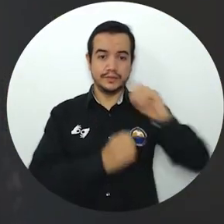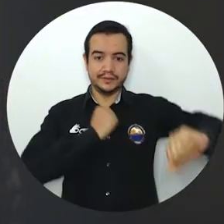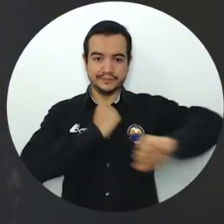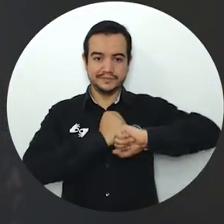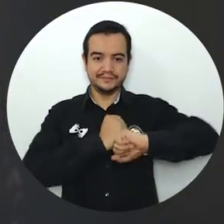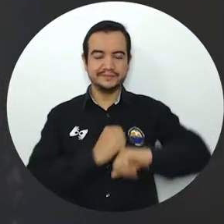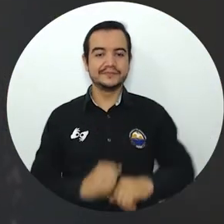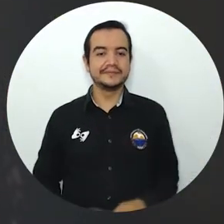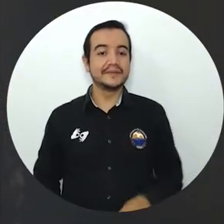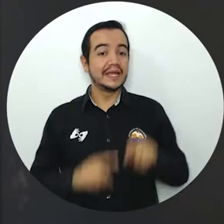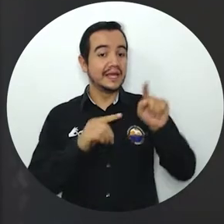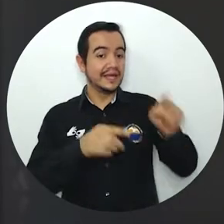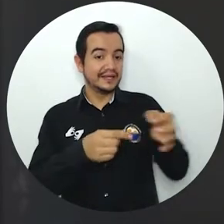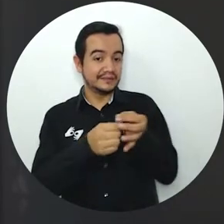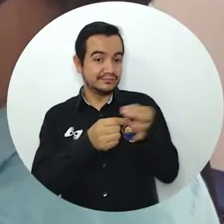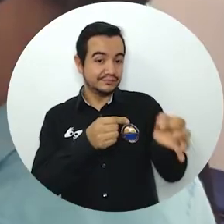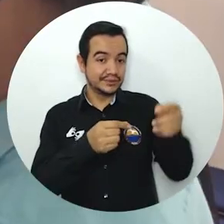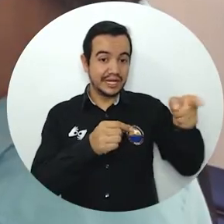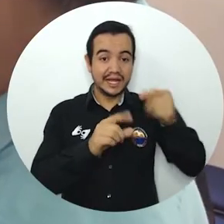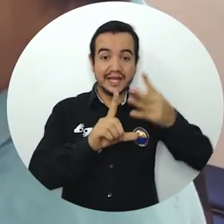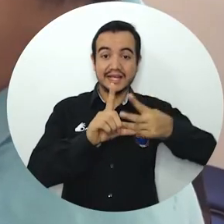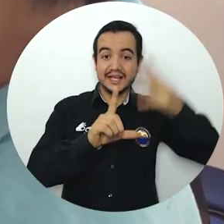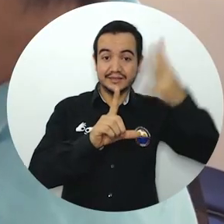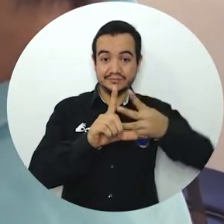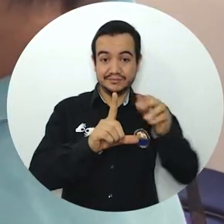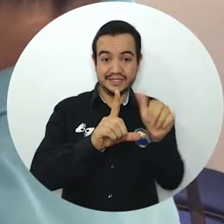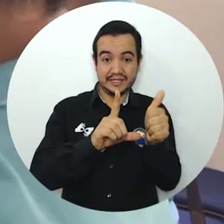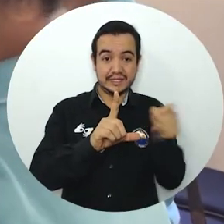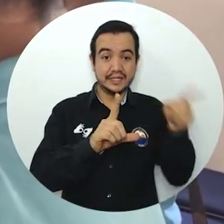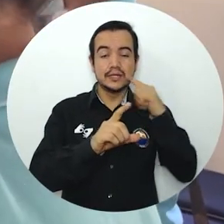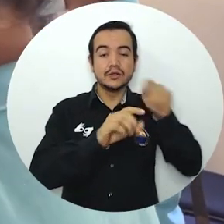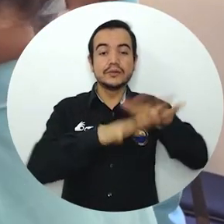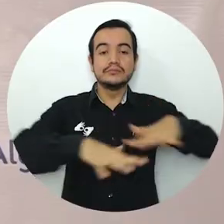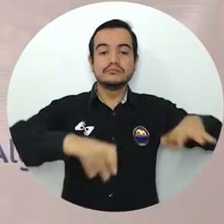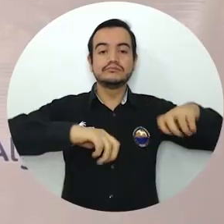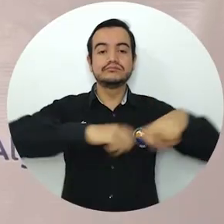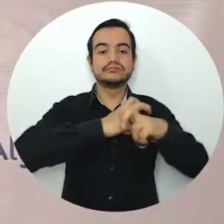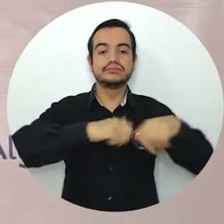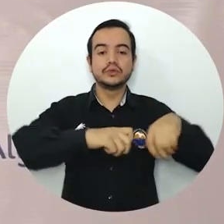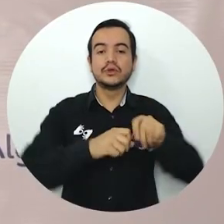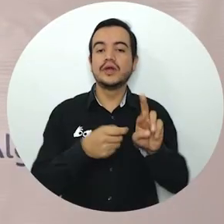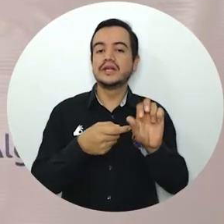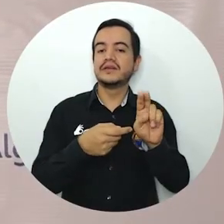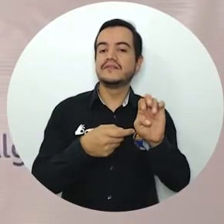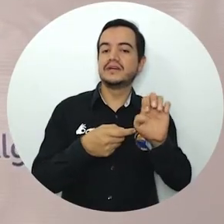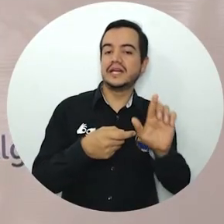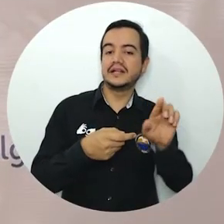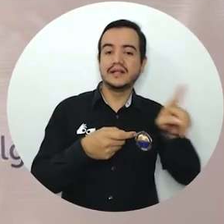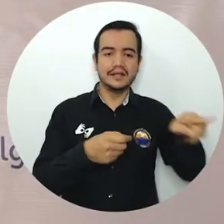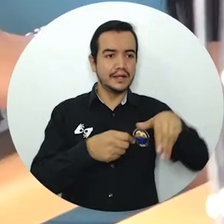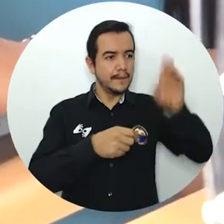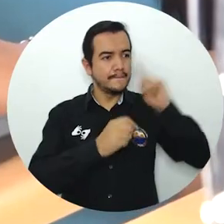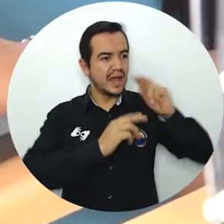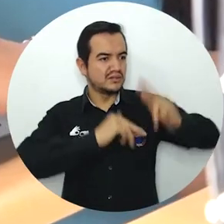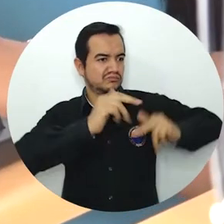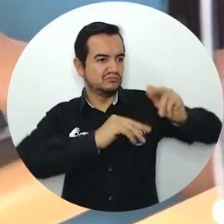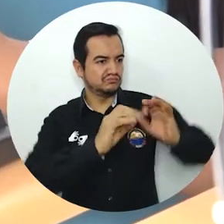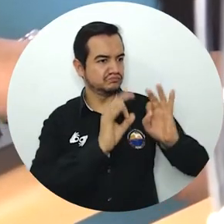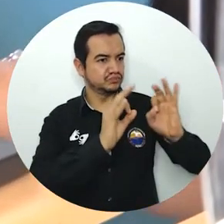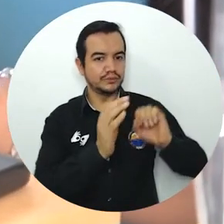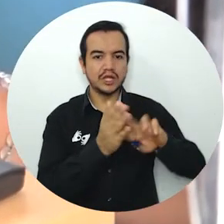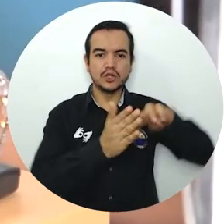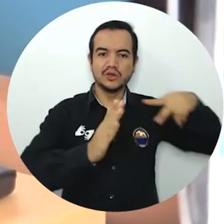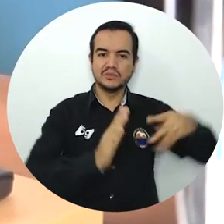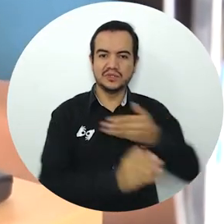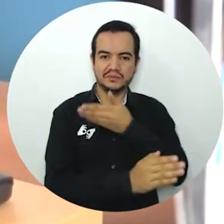en el Parque Temático Cultural y Deportivo Rafael Villero, ofrece mejor infraestructura física y tecnológica con mayor número de equipos de